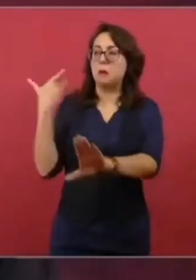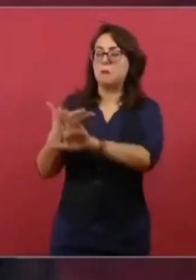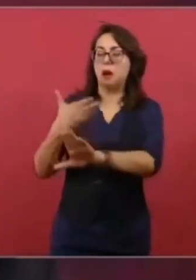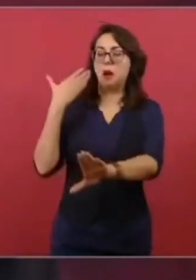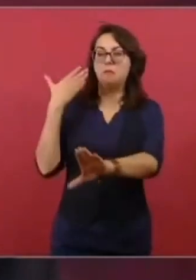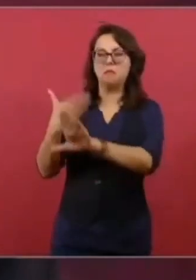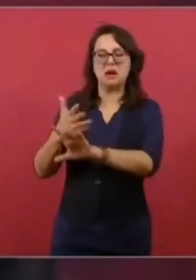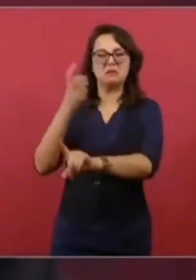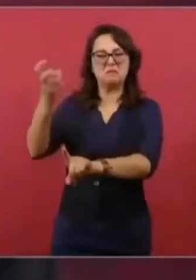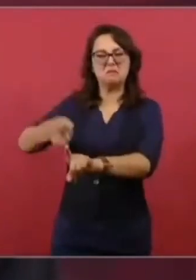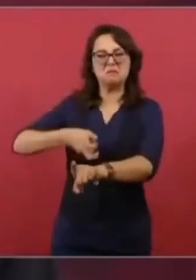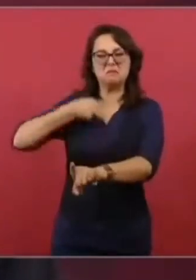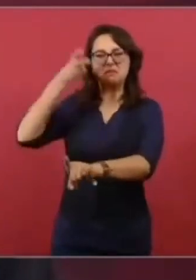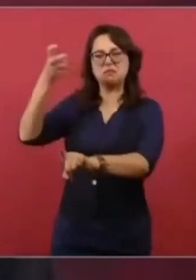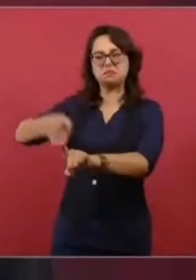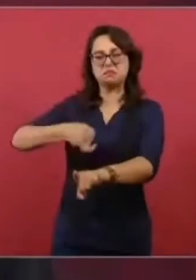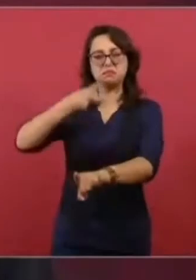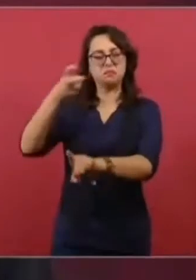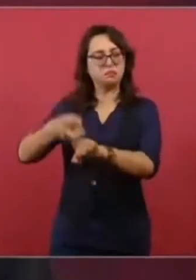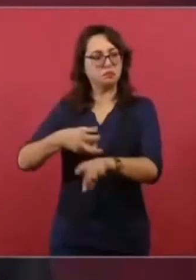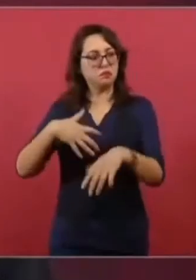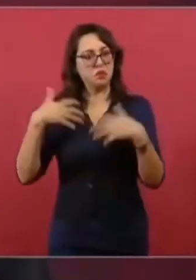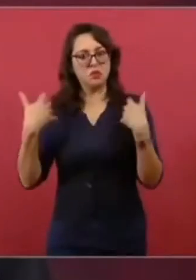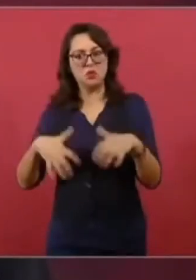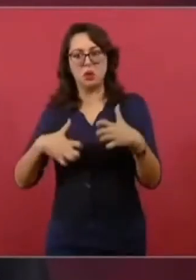gobierno y del presidente.